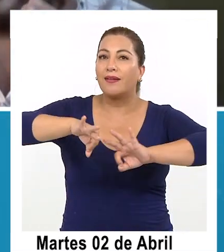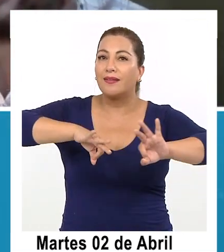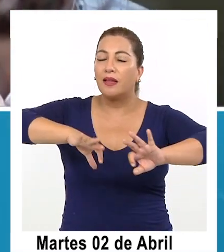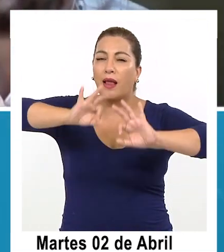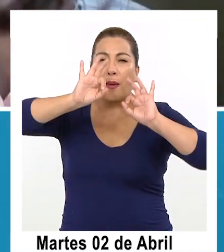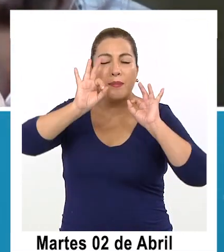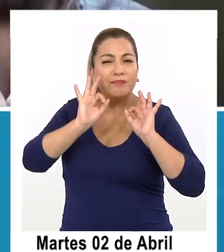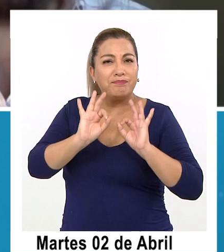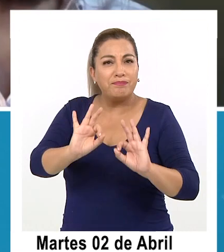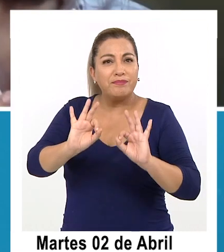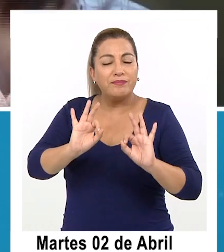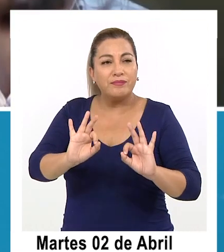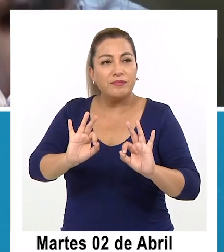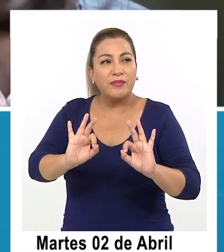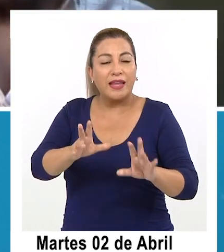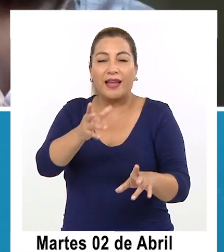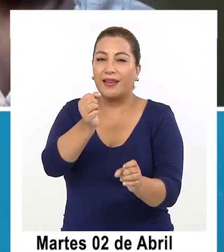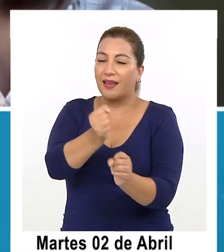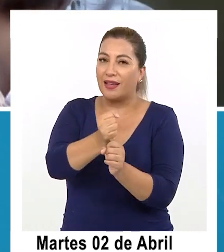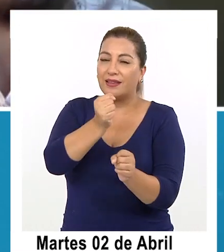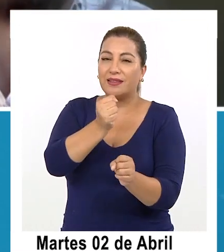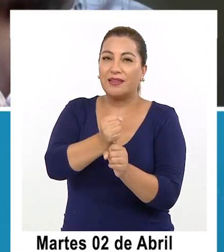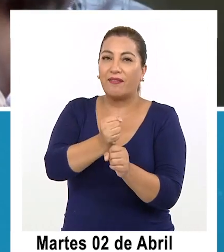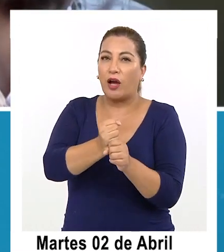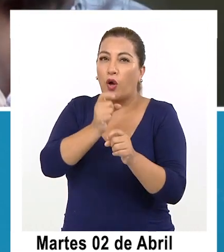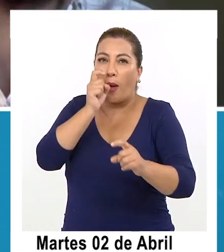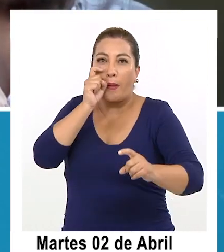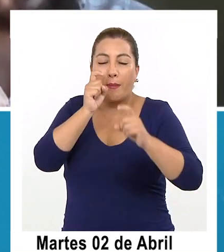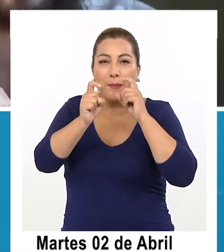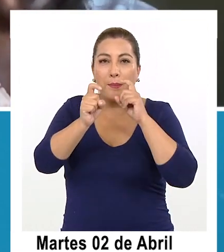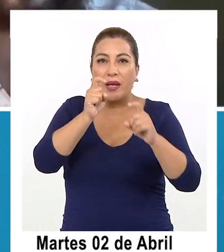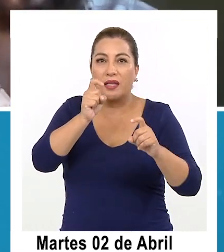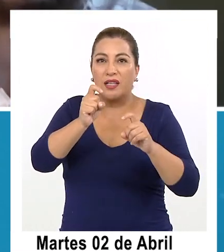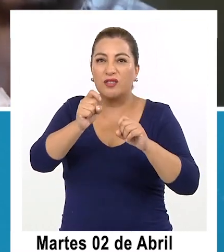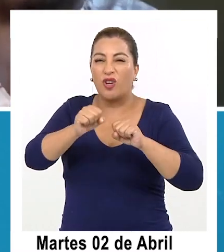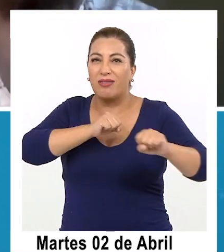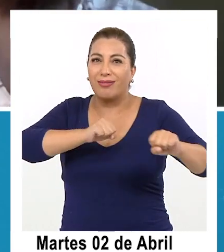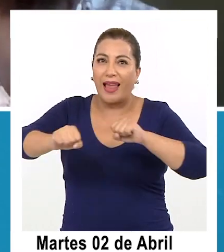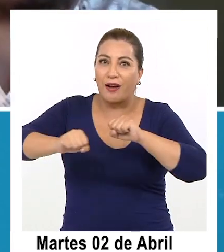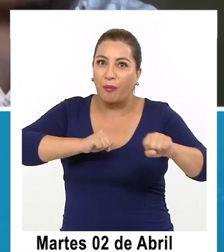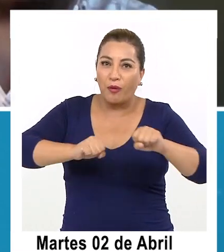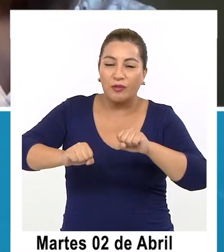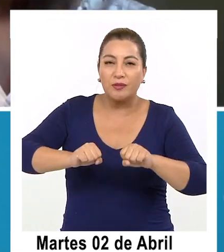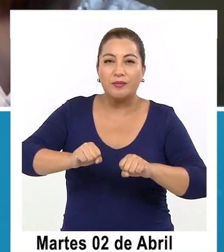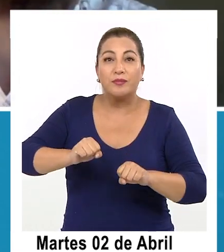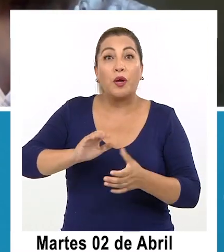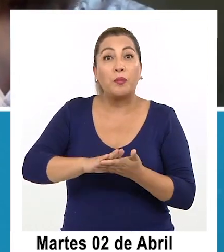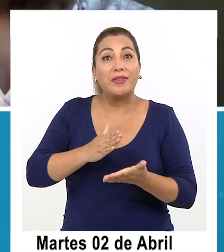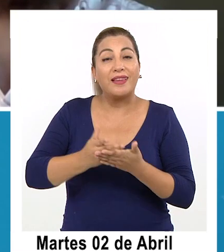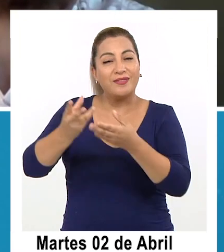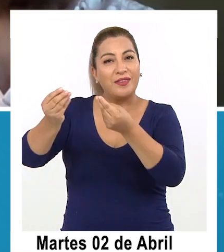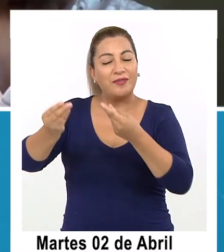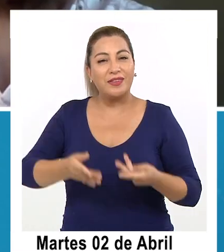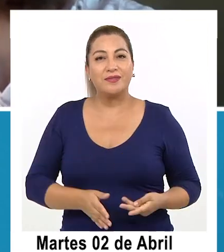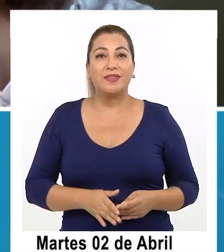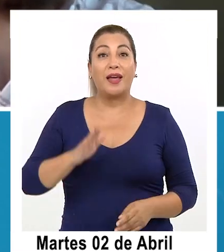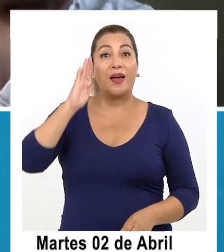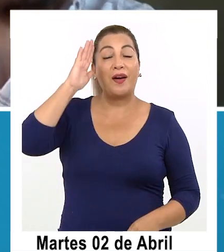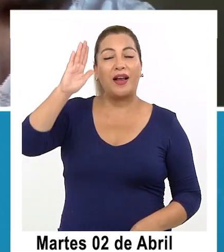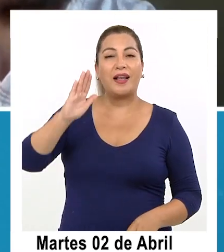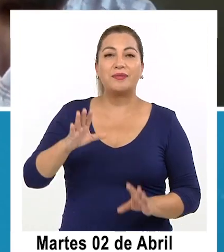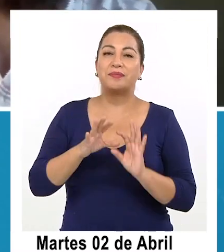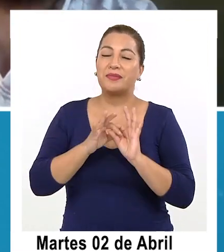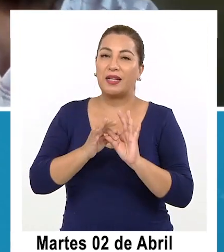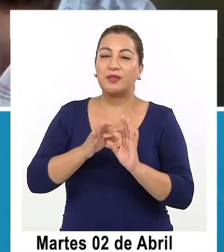especialista en gestión del riesgo de desastres ¿Cómo estás Claudia? Bienvenida Hola Karin, muchas